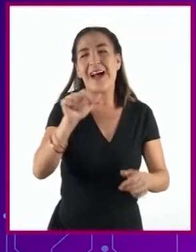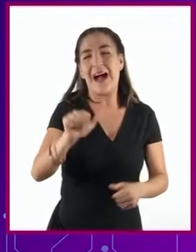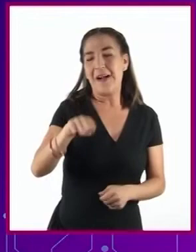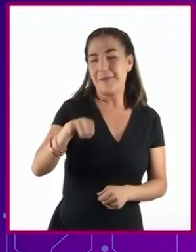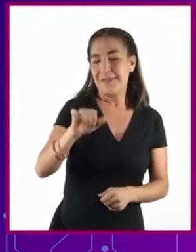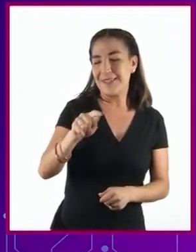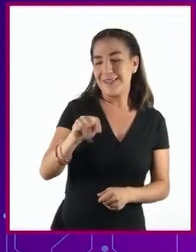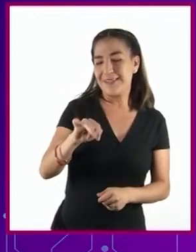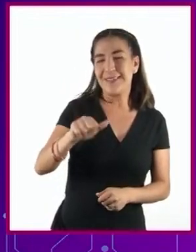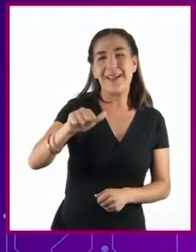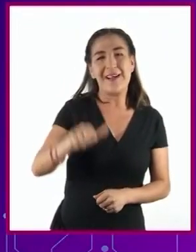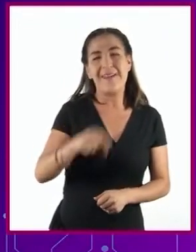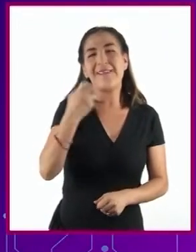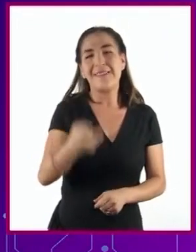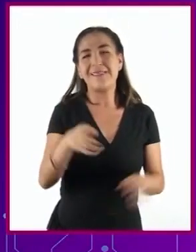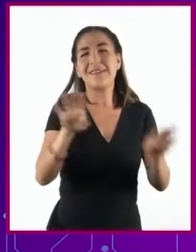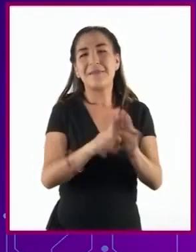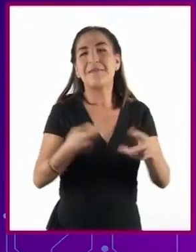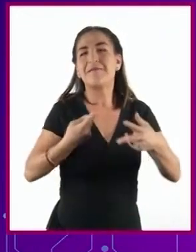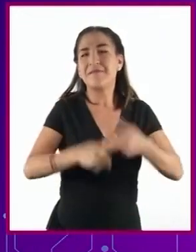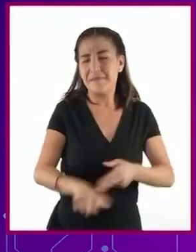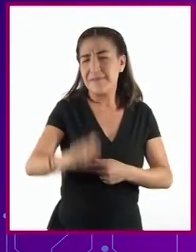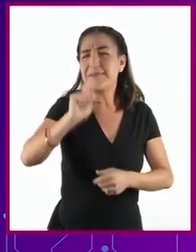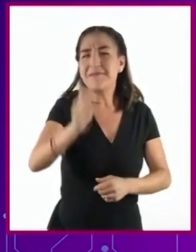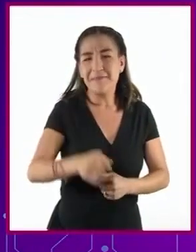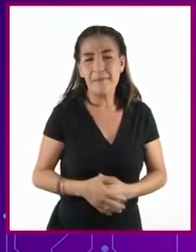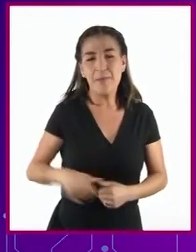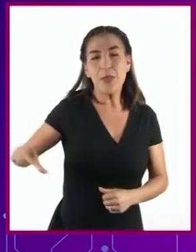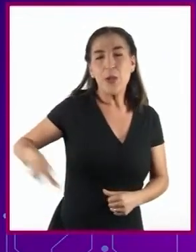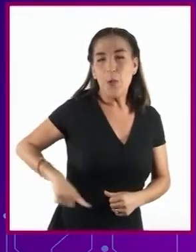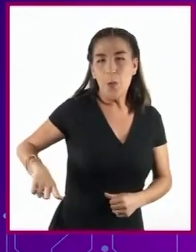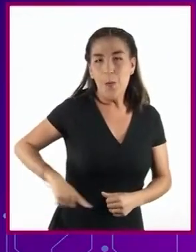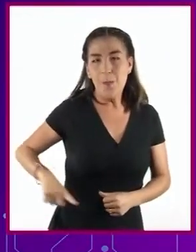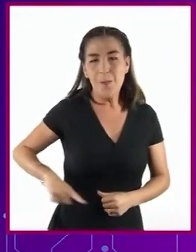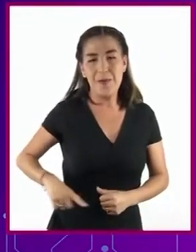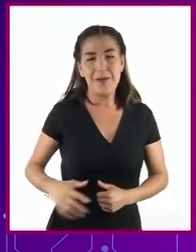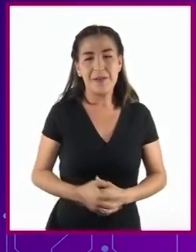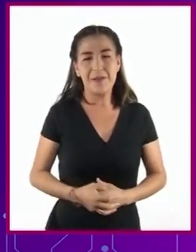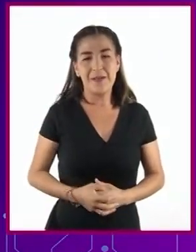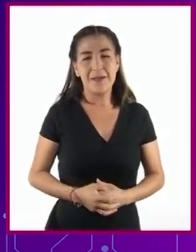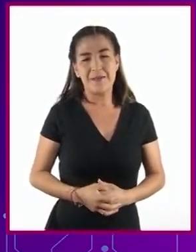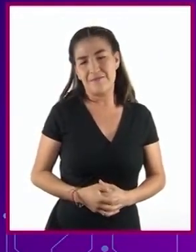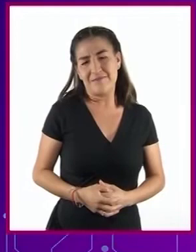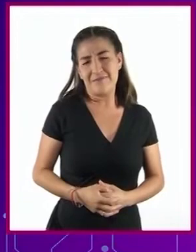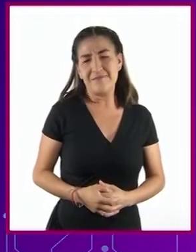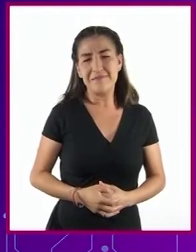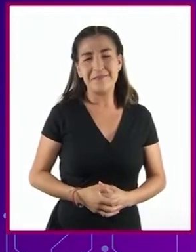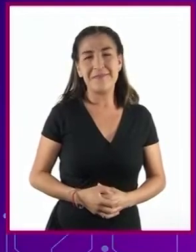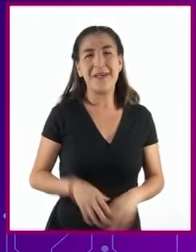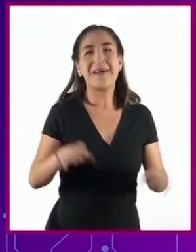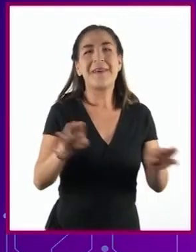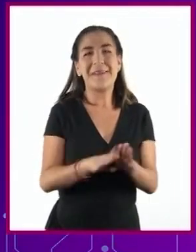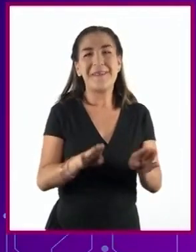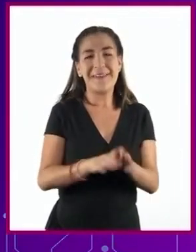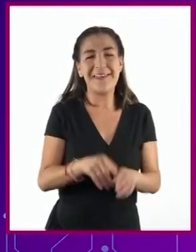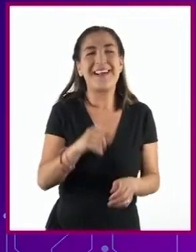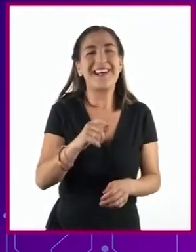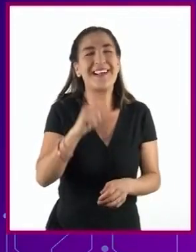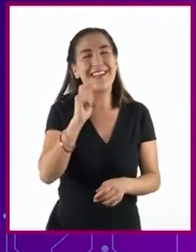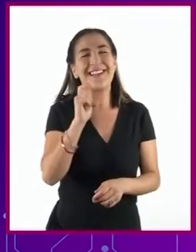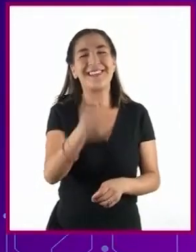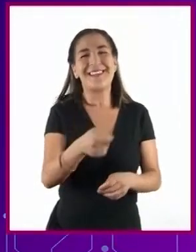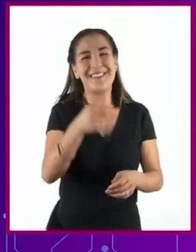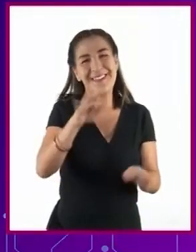con que se inicia el gobierno de López Portillo se está